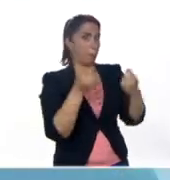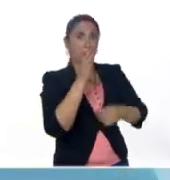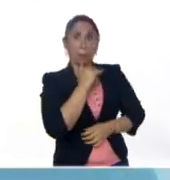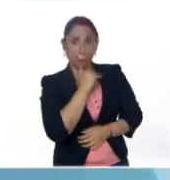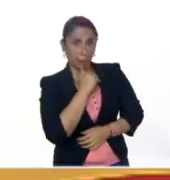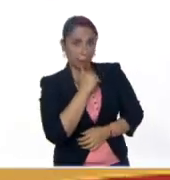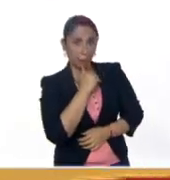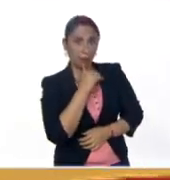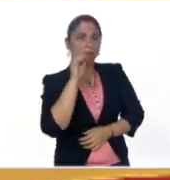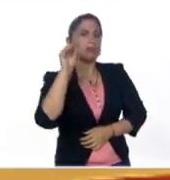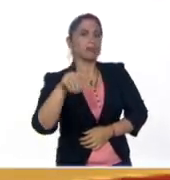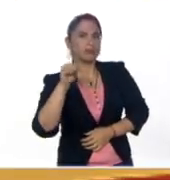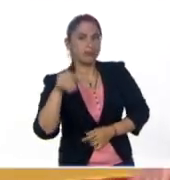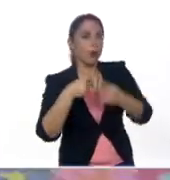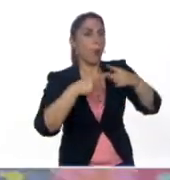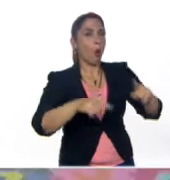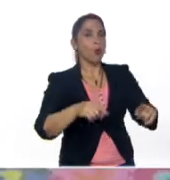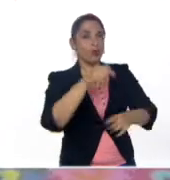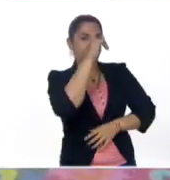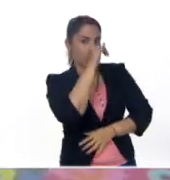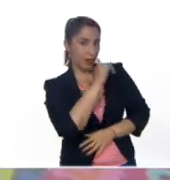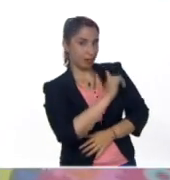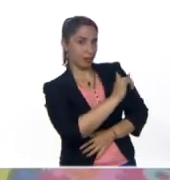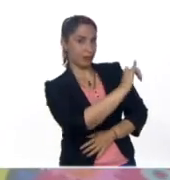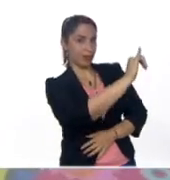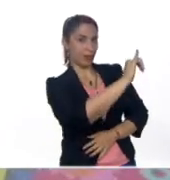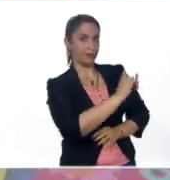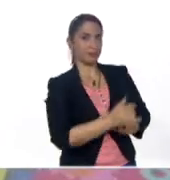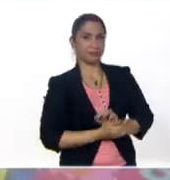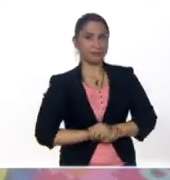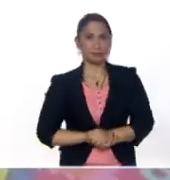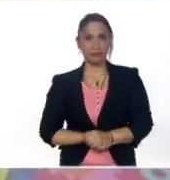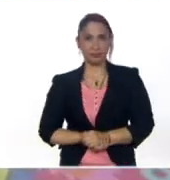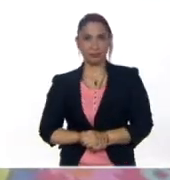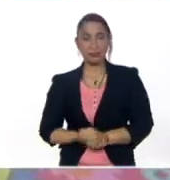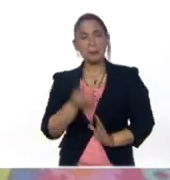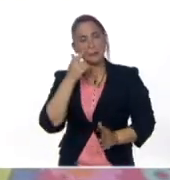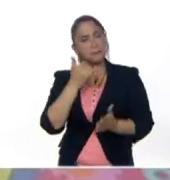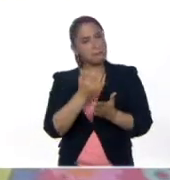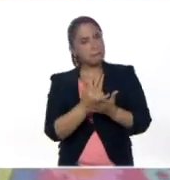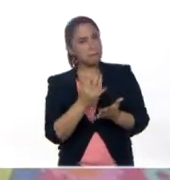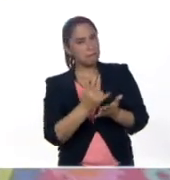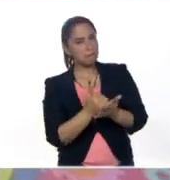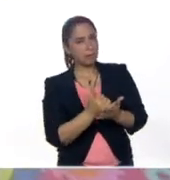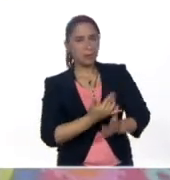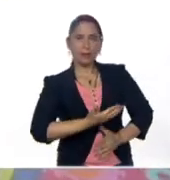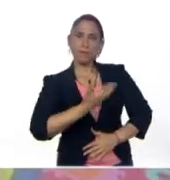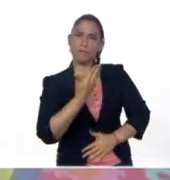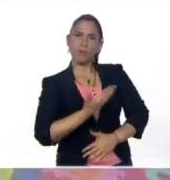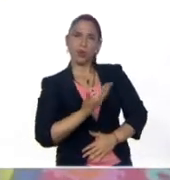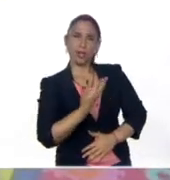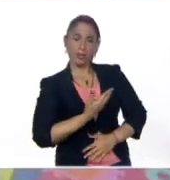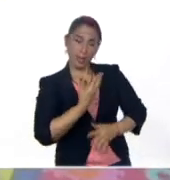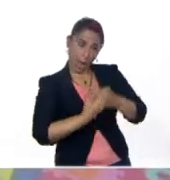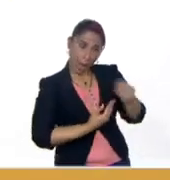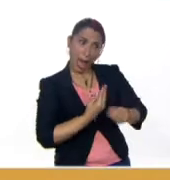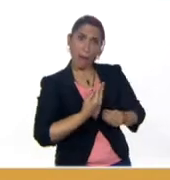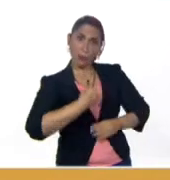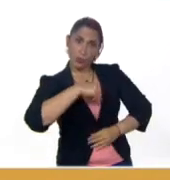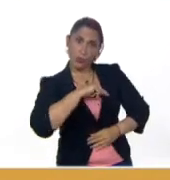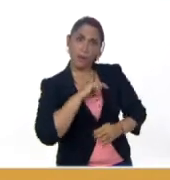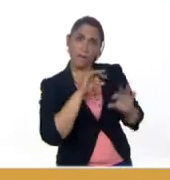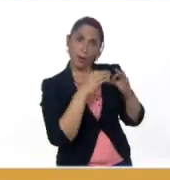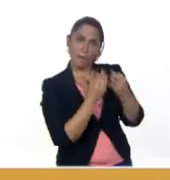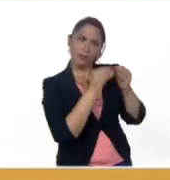resistía, fueron a llamar otro elefante. Fíjate, Franklin, qué importante es que lo hagamos en la familia